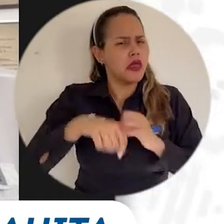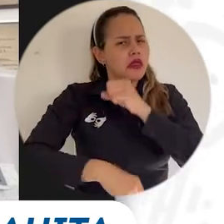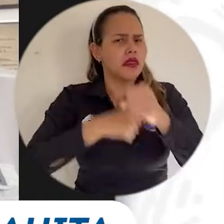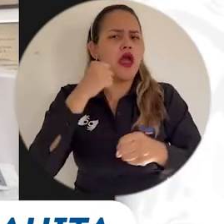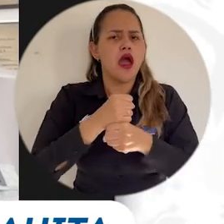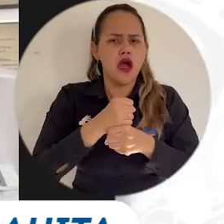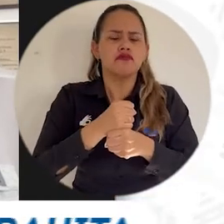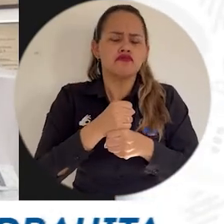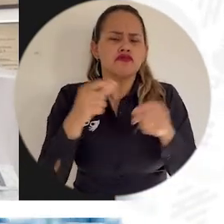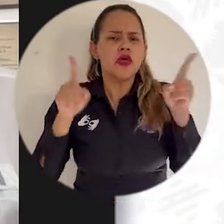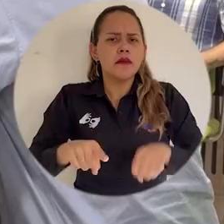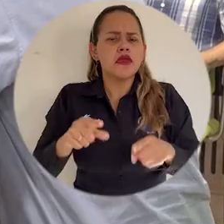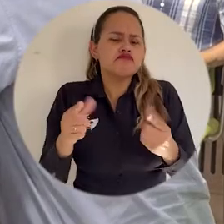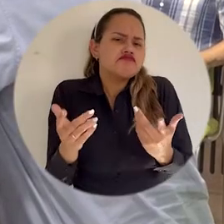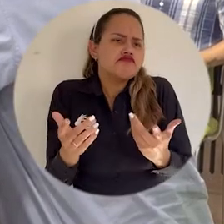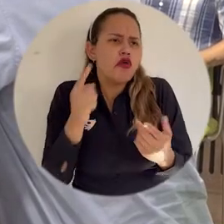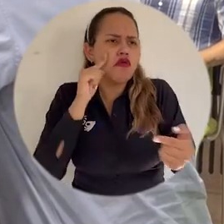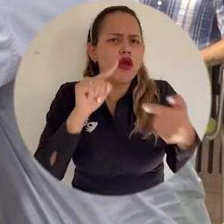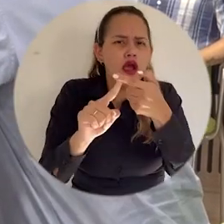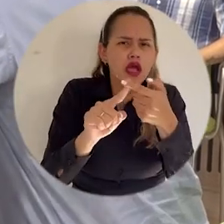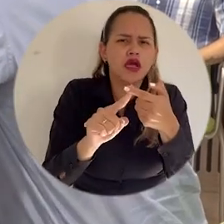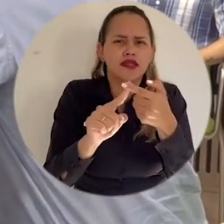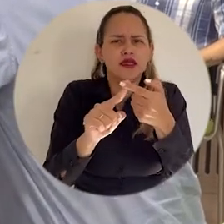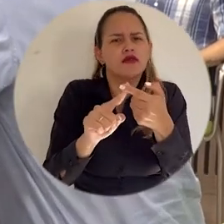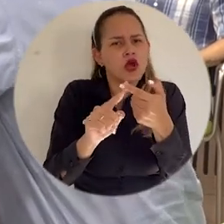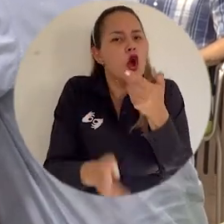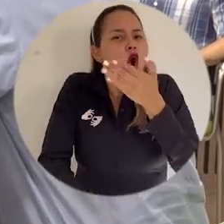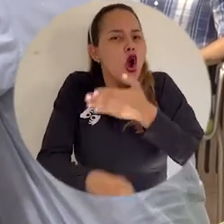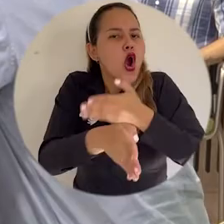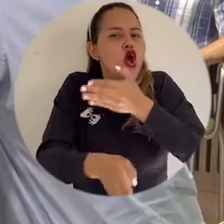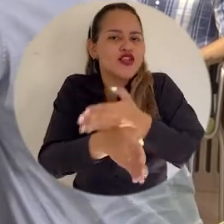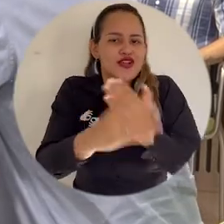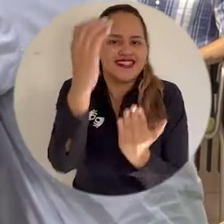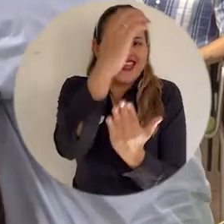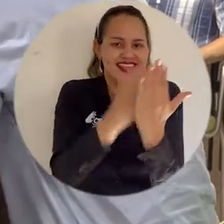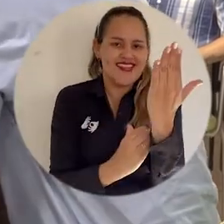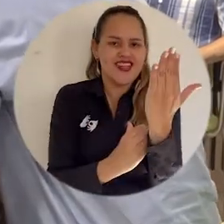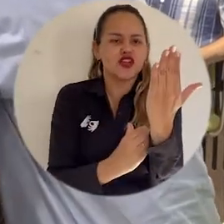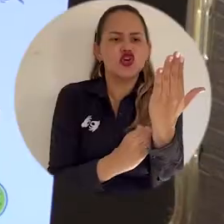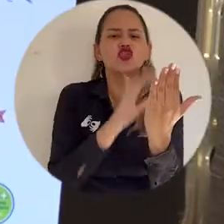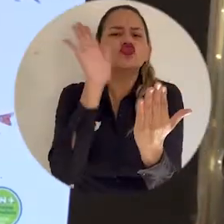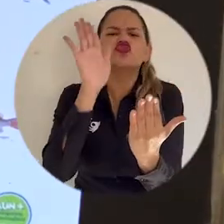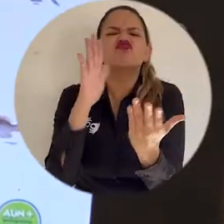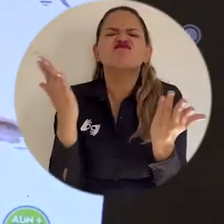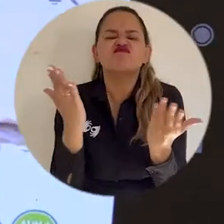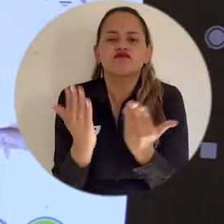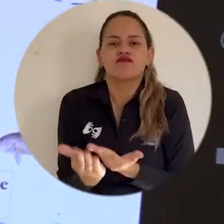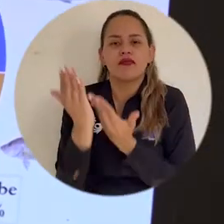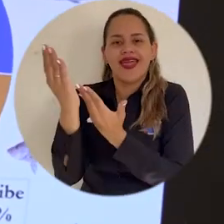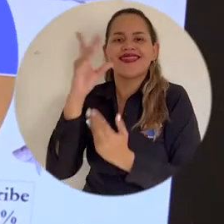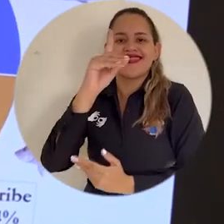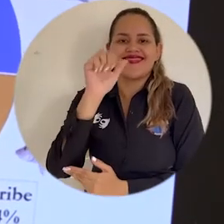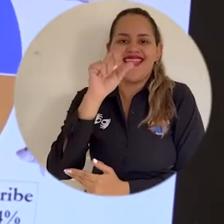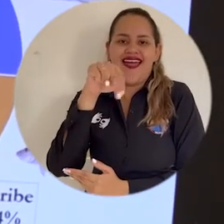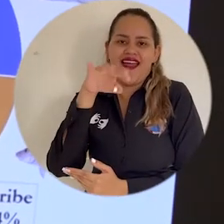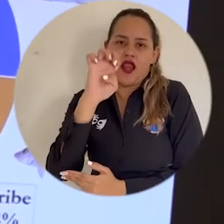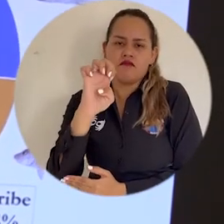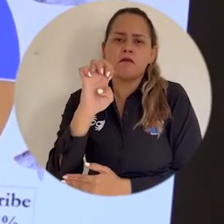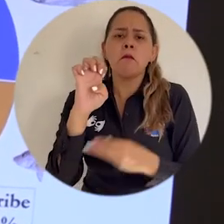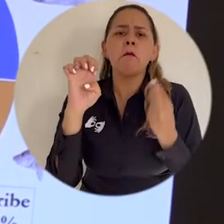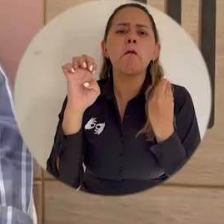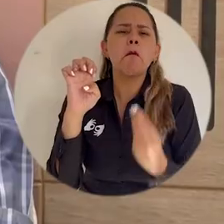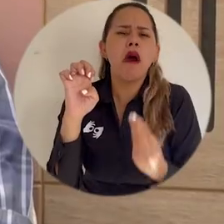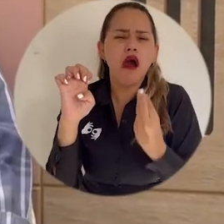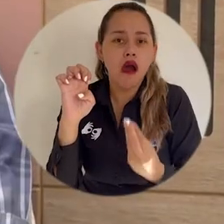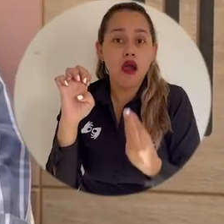programado continuar con nuestras certificaciones ante el DANE para poder